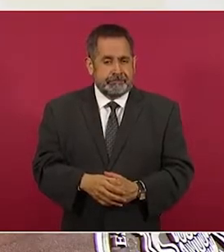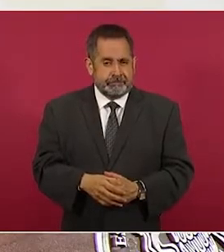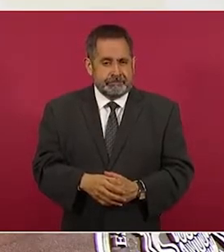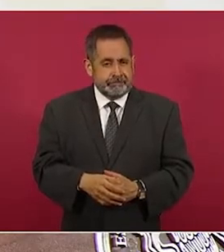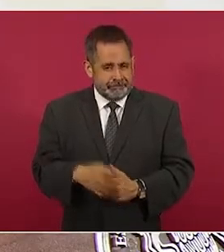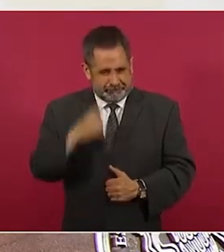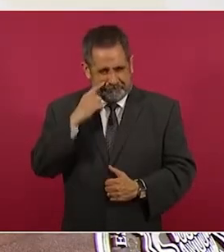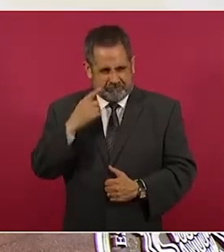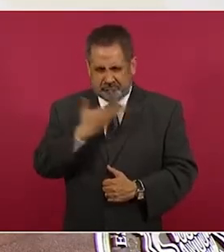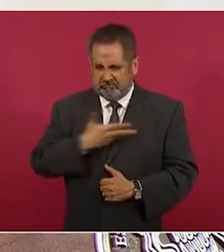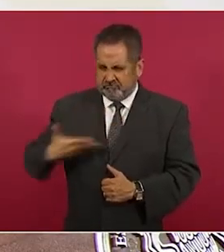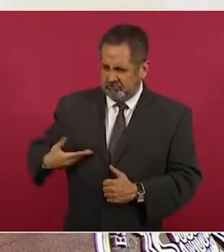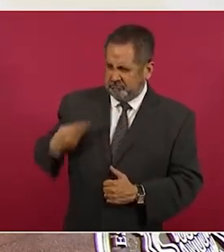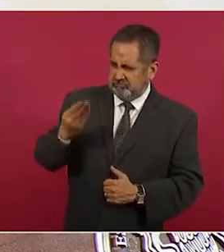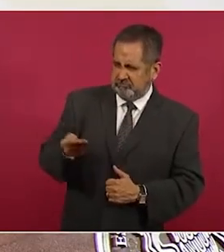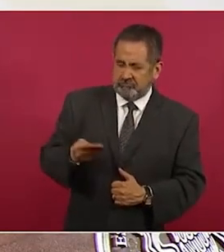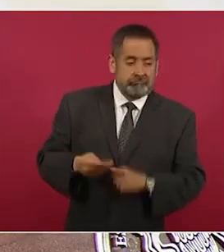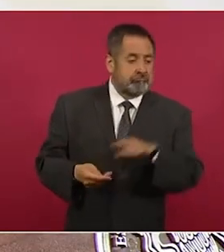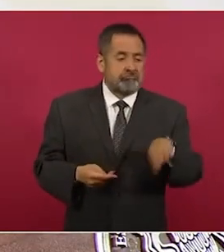nivel.